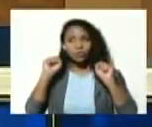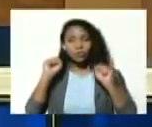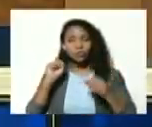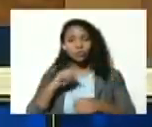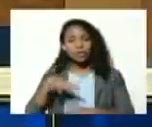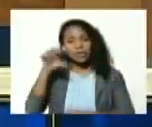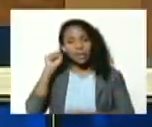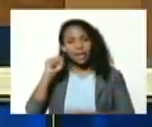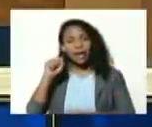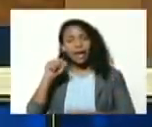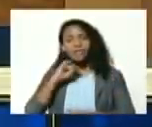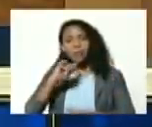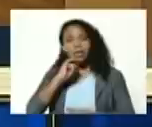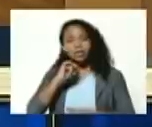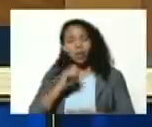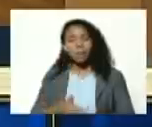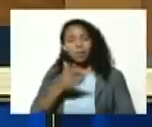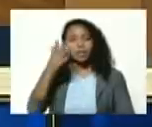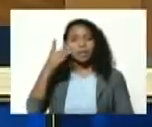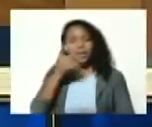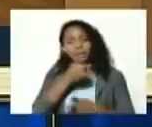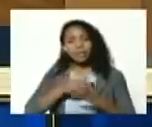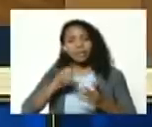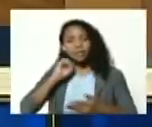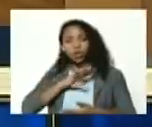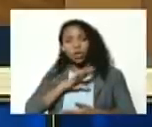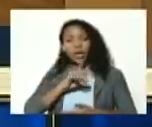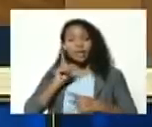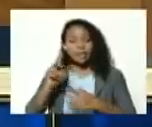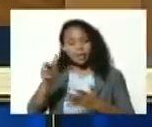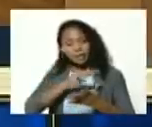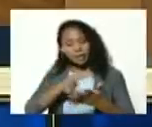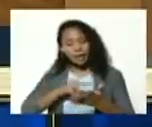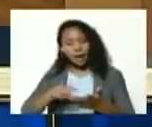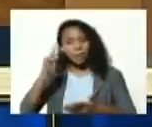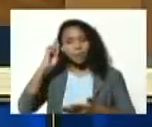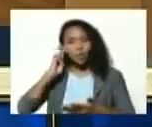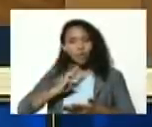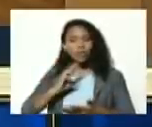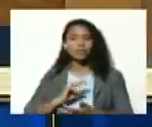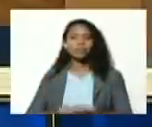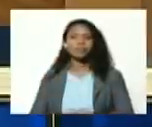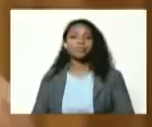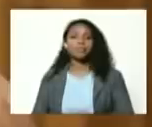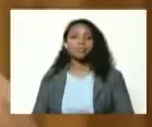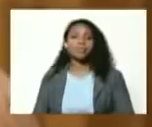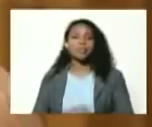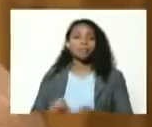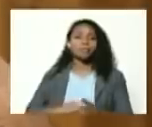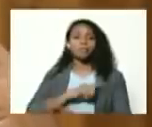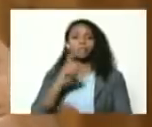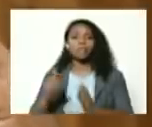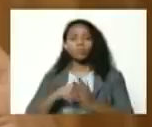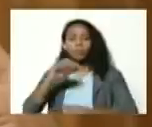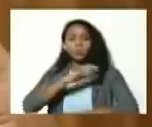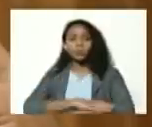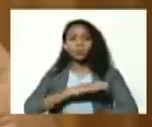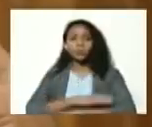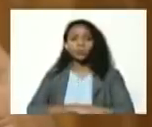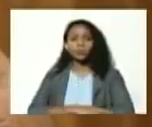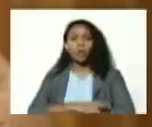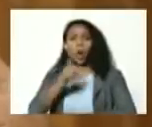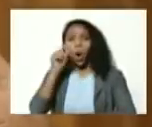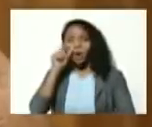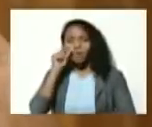datos precisos y detalles de la época histórica lea Bolívar acción y utopía del